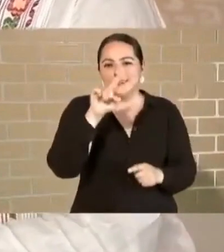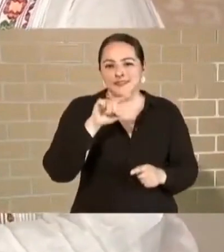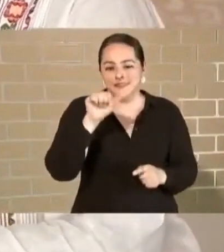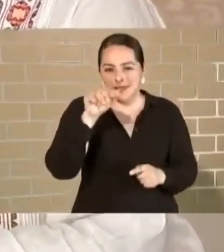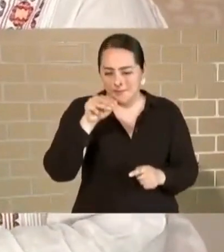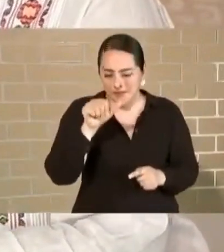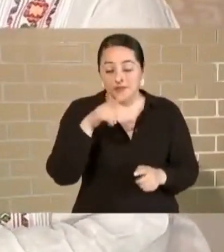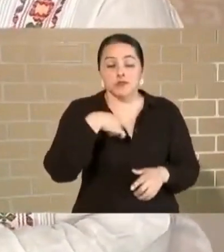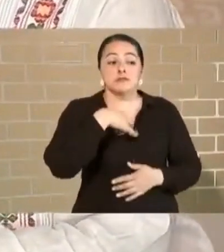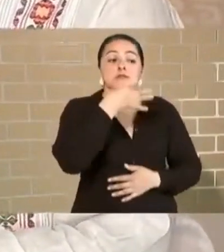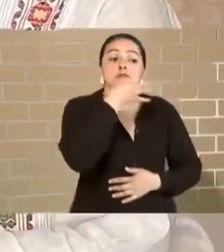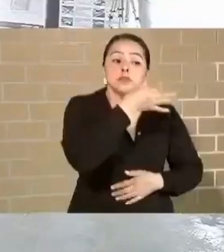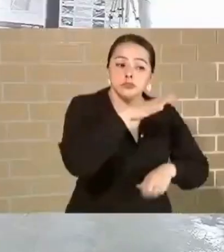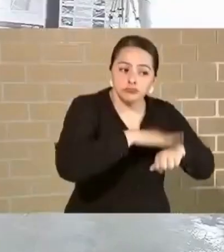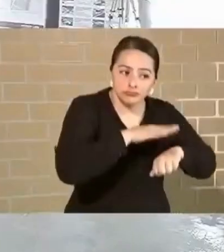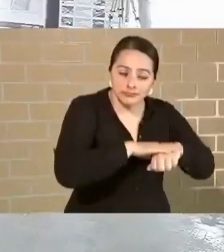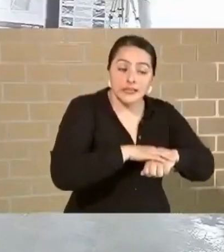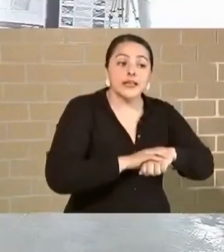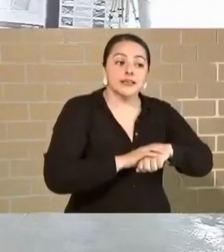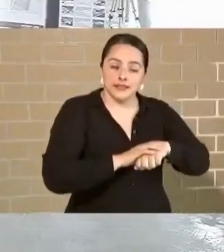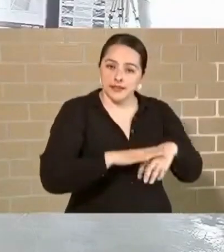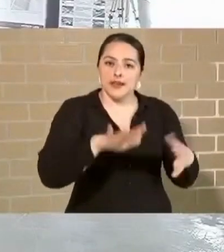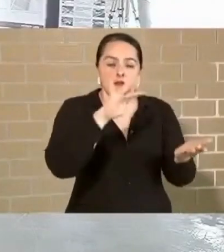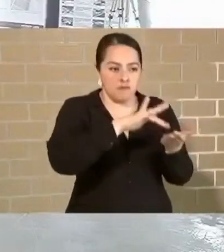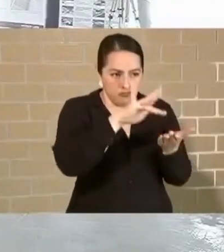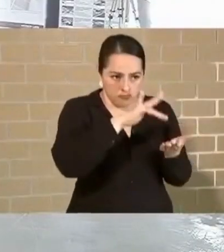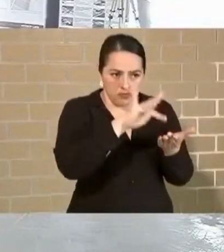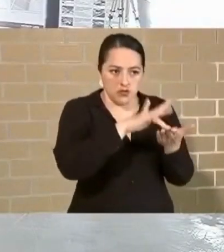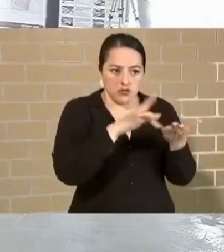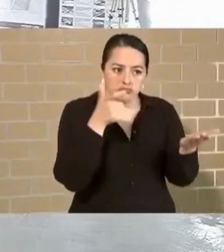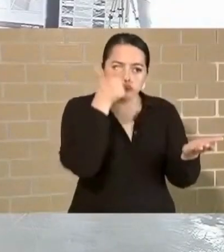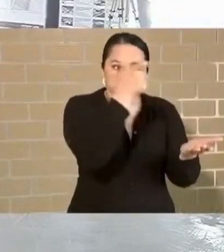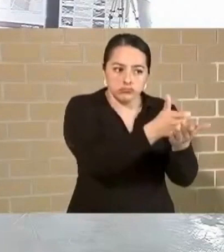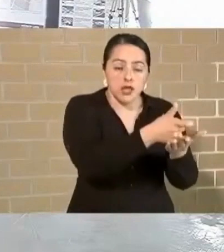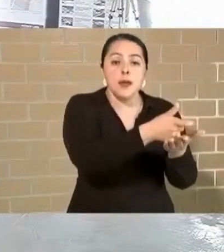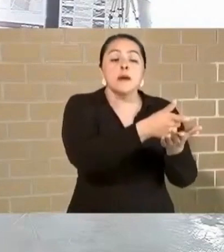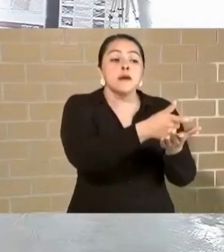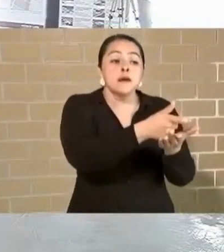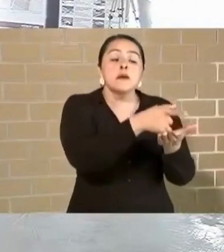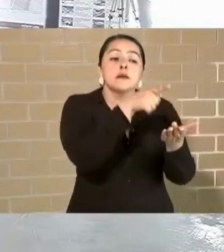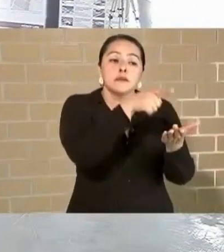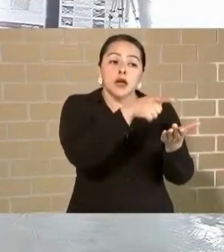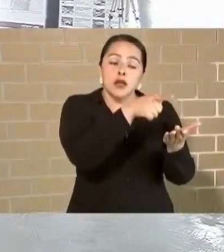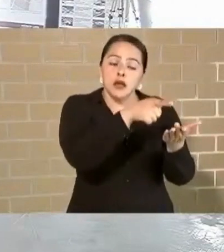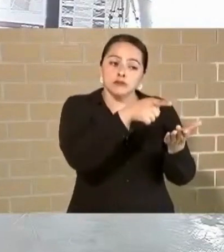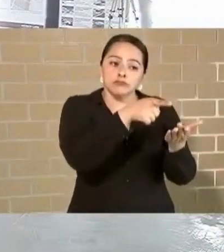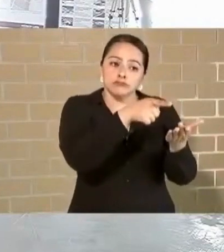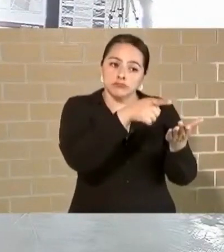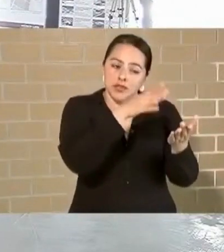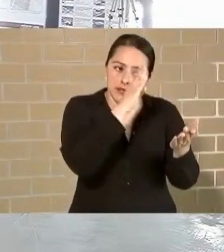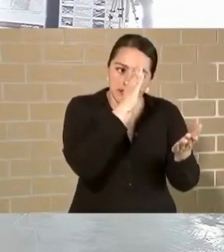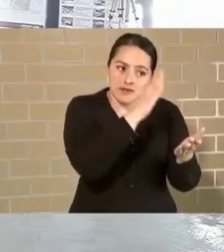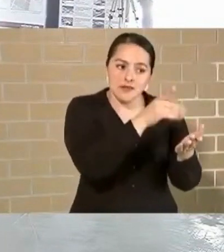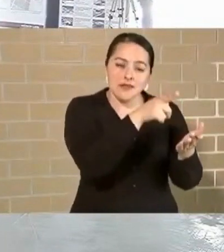que va a haber un presupuesto especial para Cancún. Y